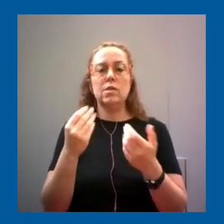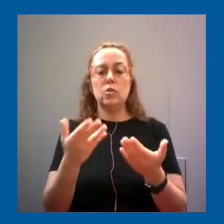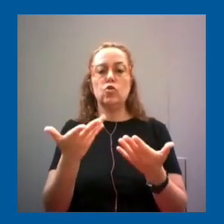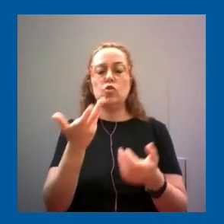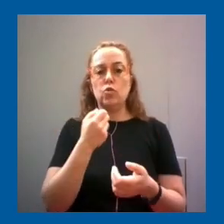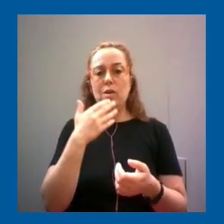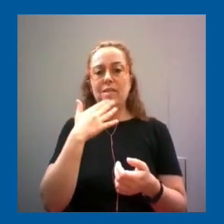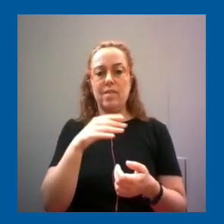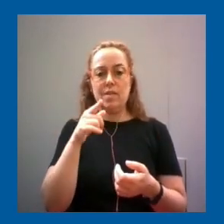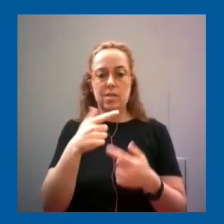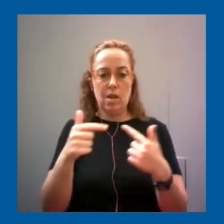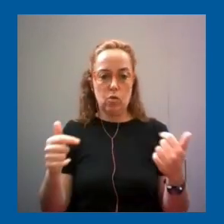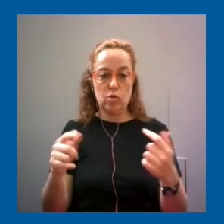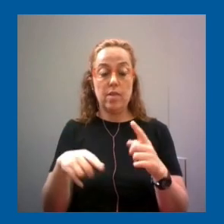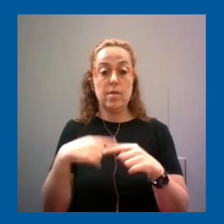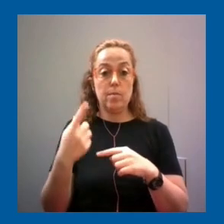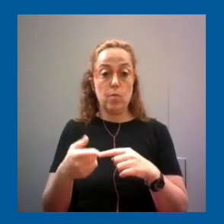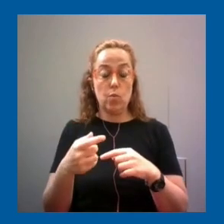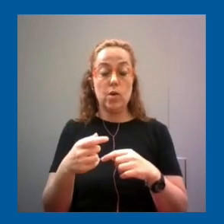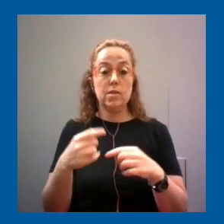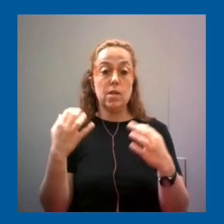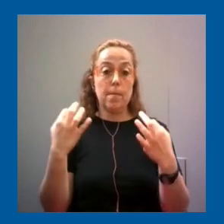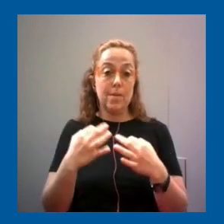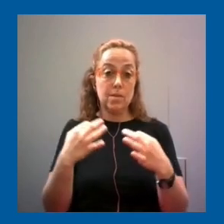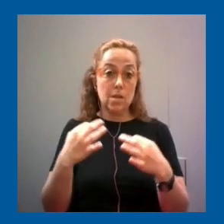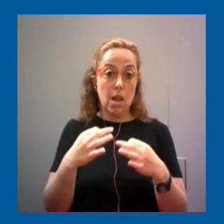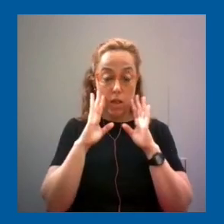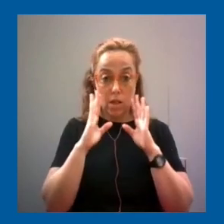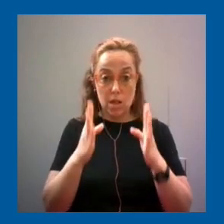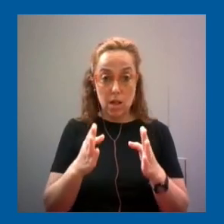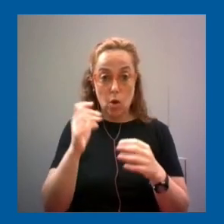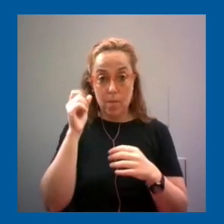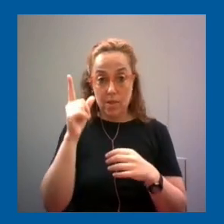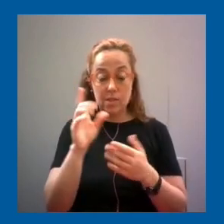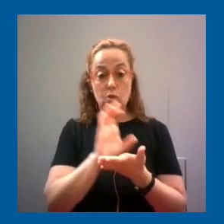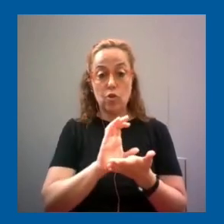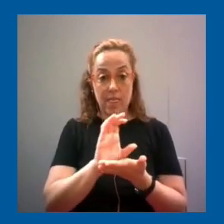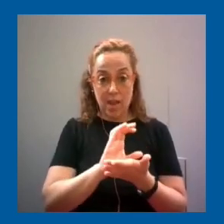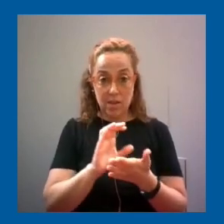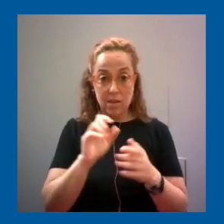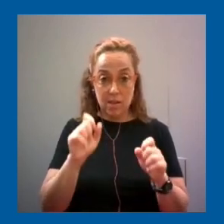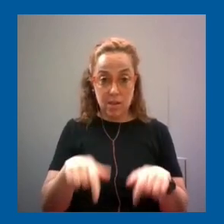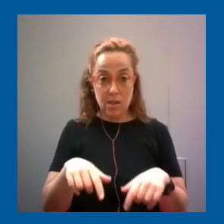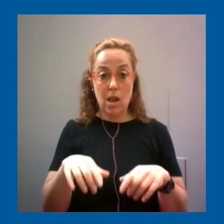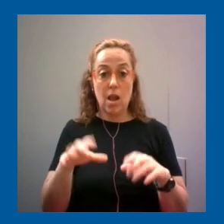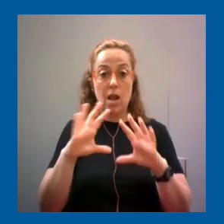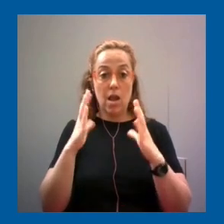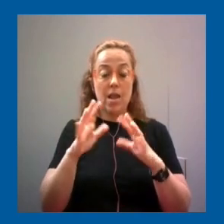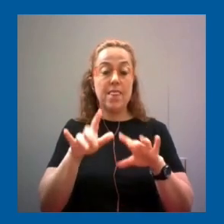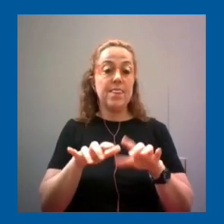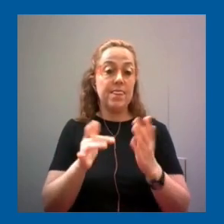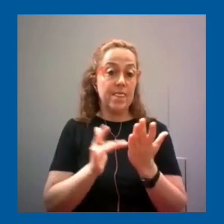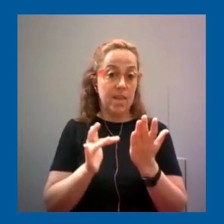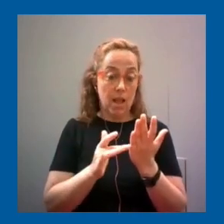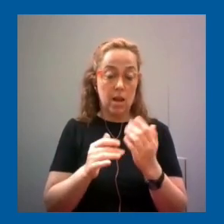esto y después particularmente en lo que es la competencia en ciudadanía local, global y digital que también plantea muchos de estos temas que